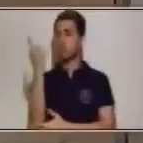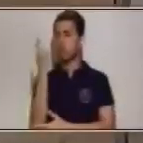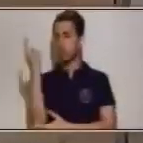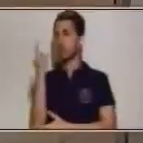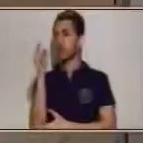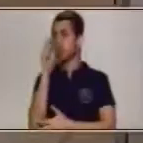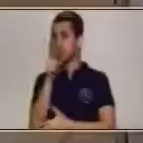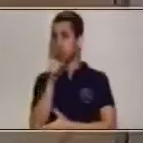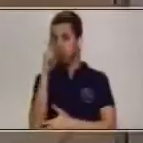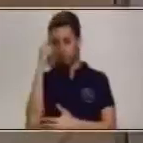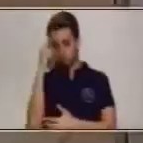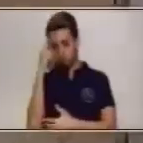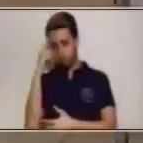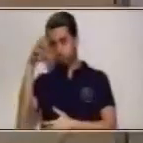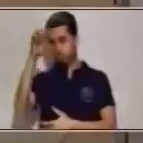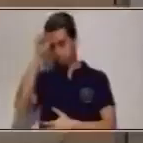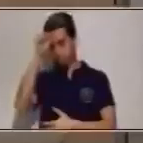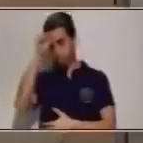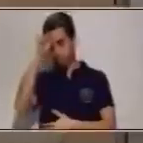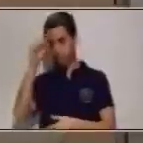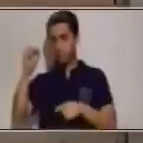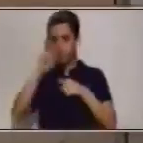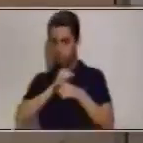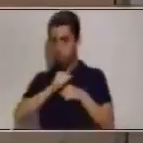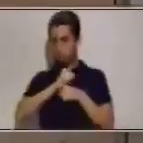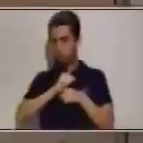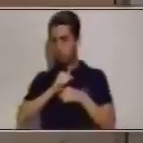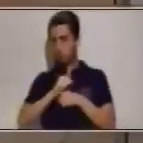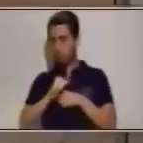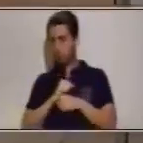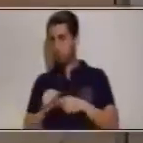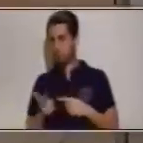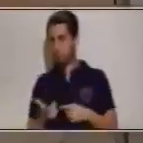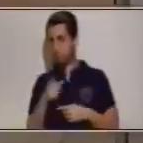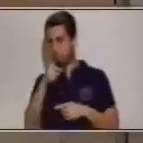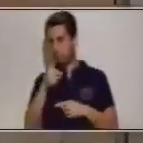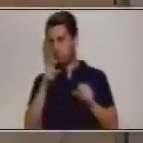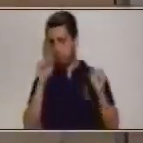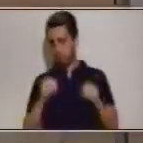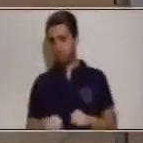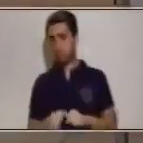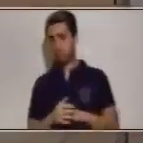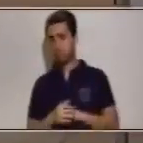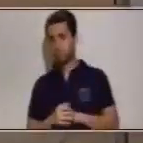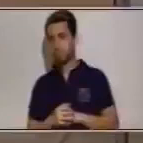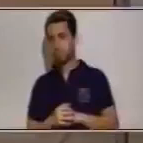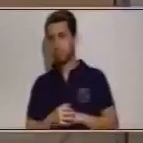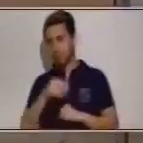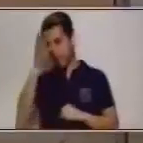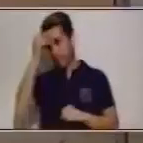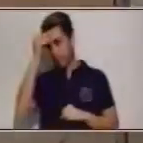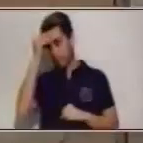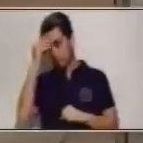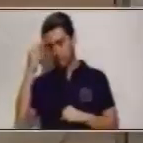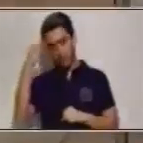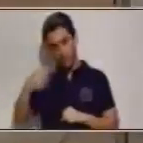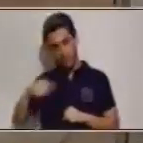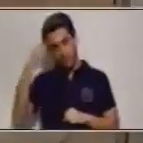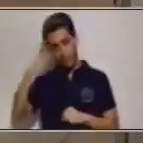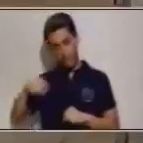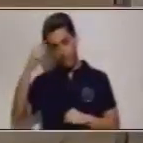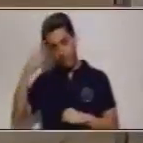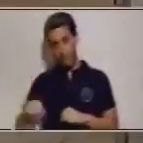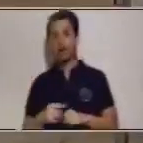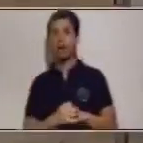tú lo tengas en cuenta lo repases y por supuesto lo estés aprendiendo cada día y